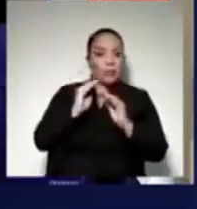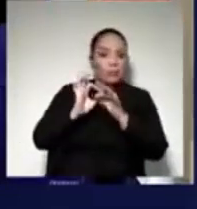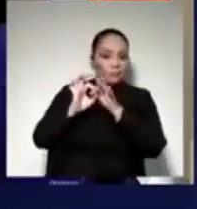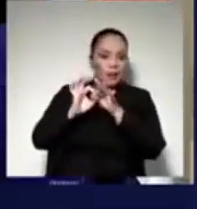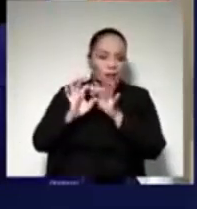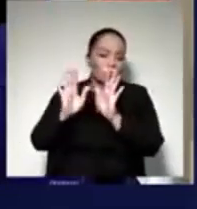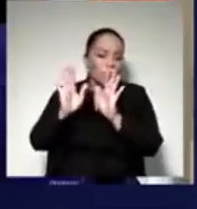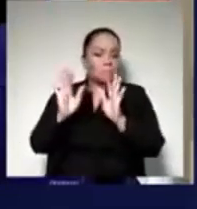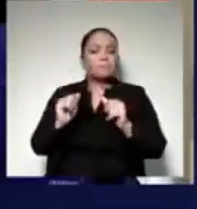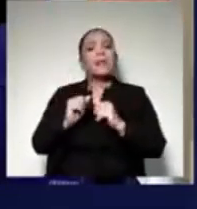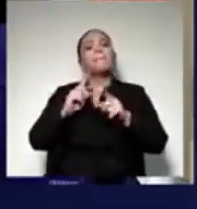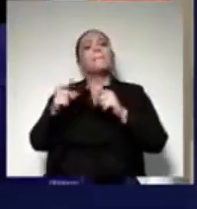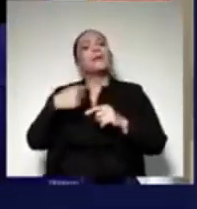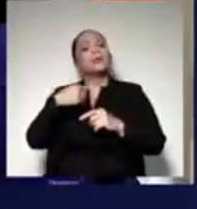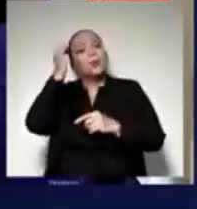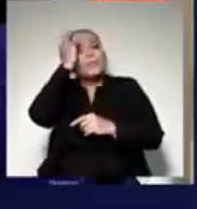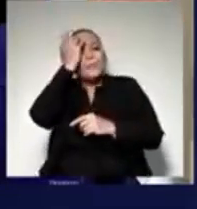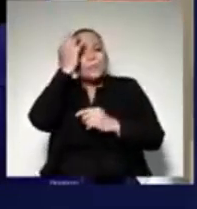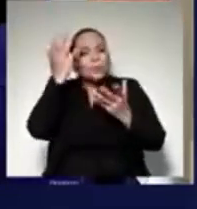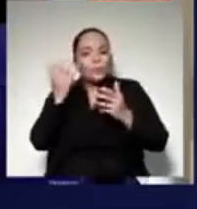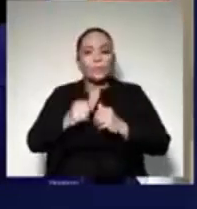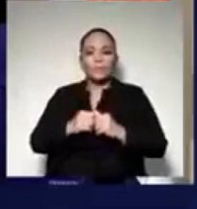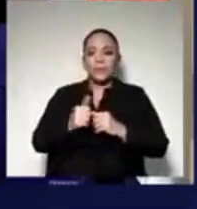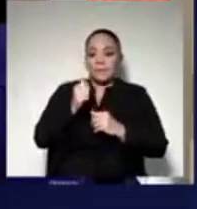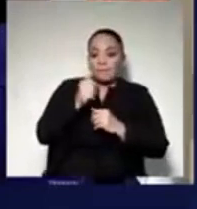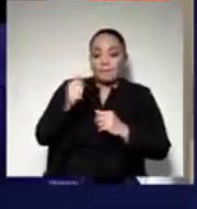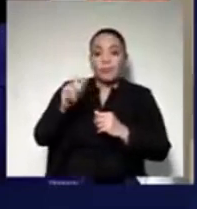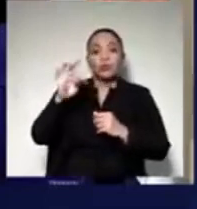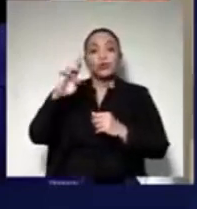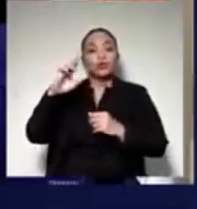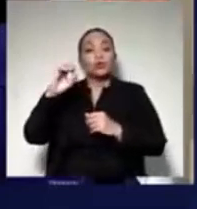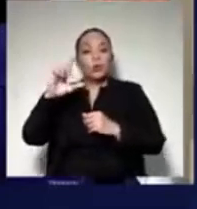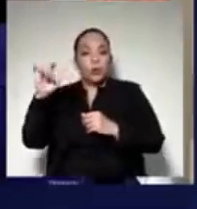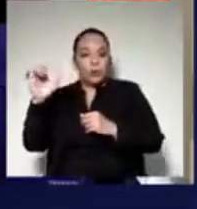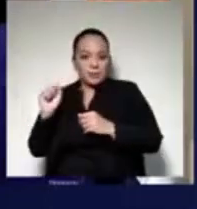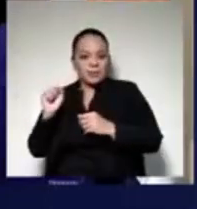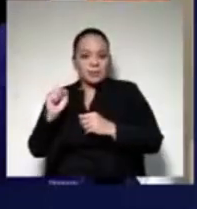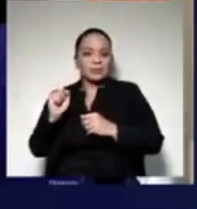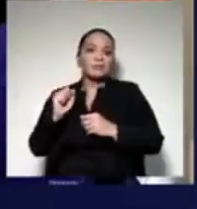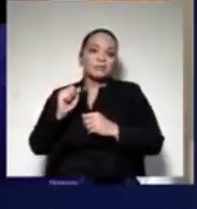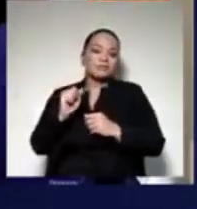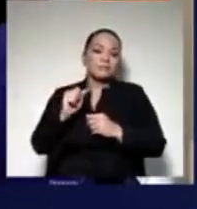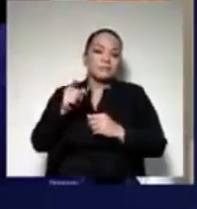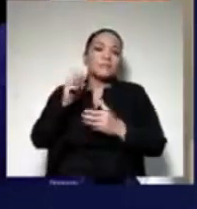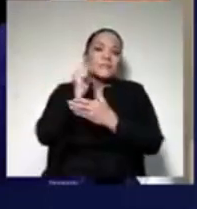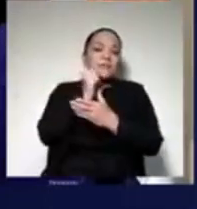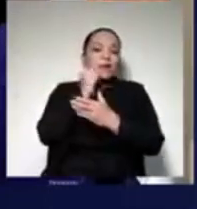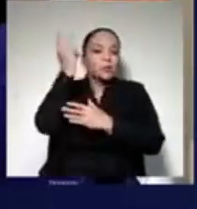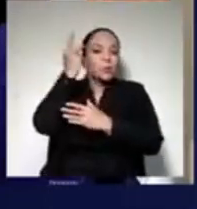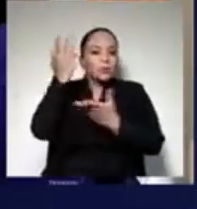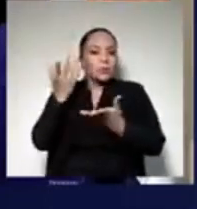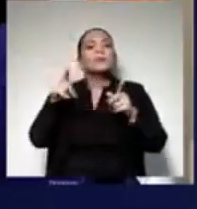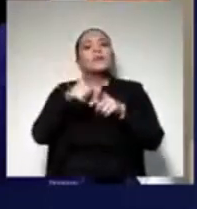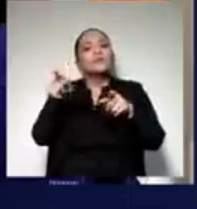ver con eso, pero a mí lo que sí me preocupa es que esos mismos troles que son sicarios políticos